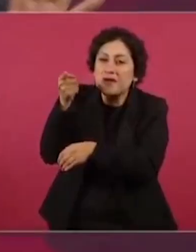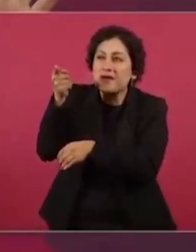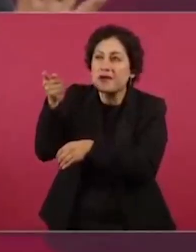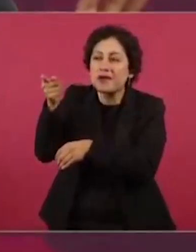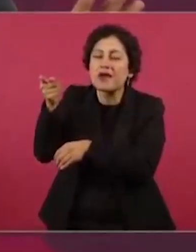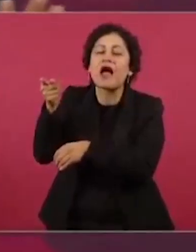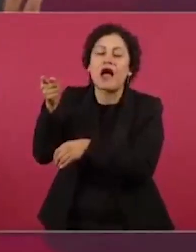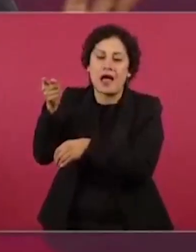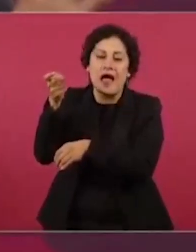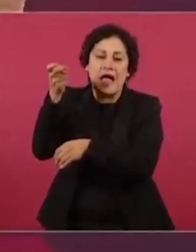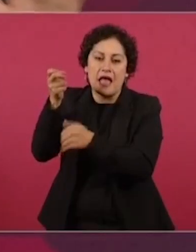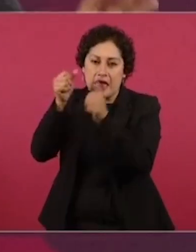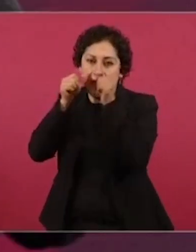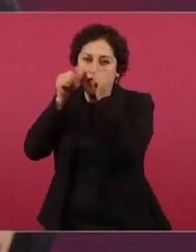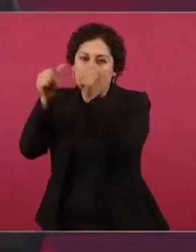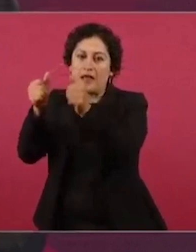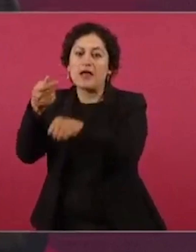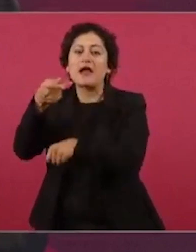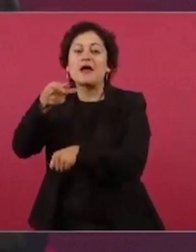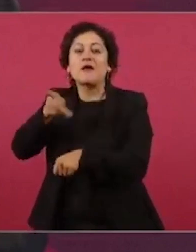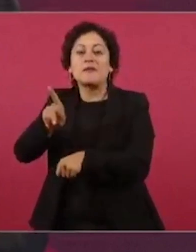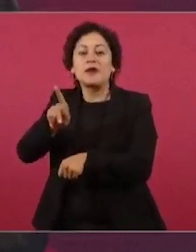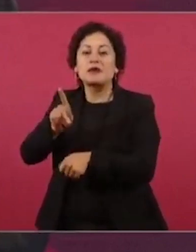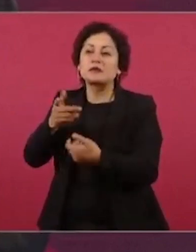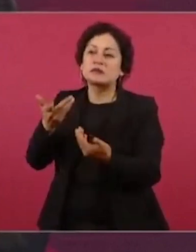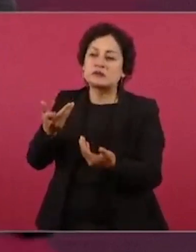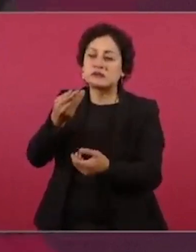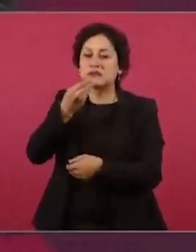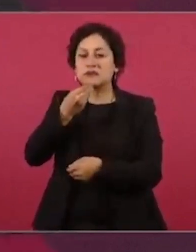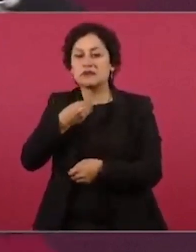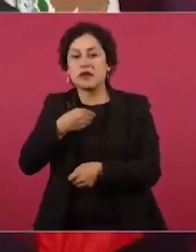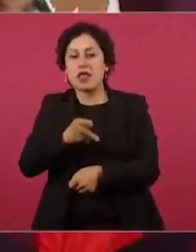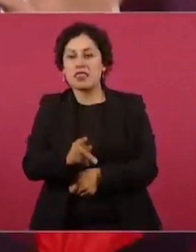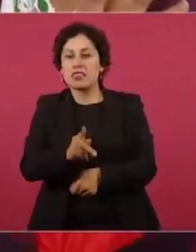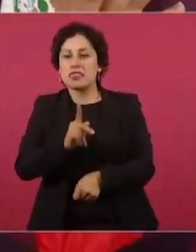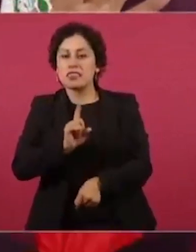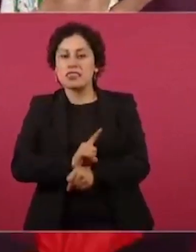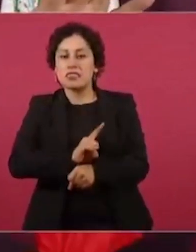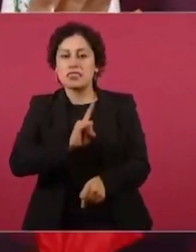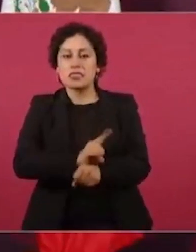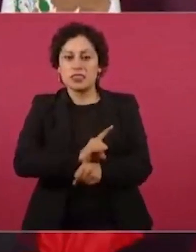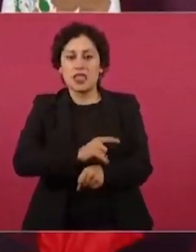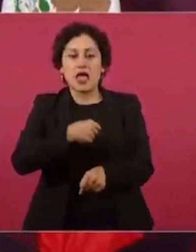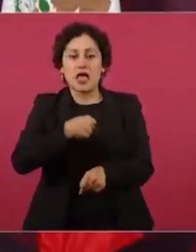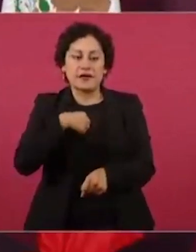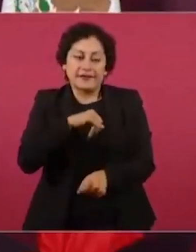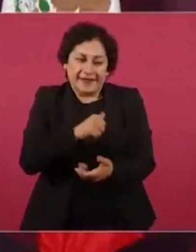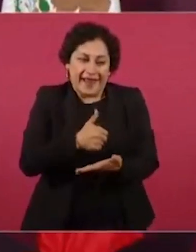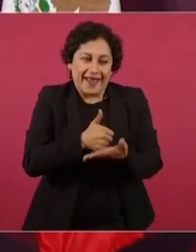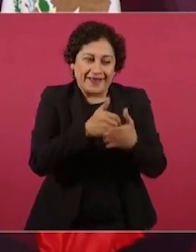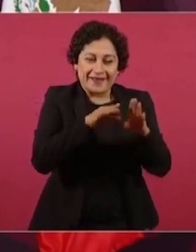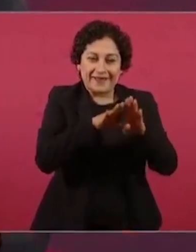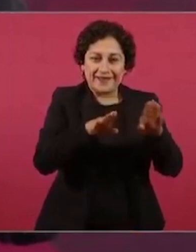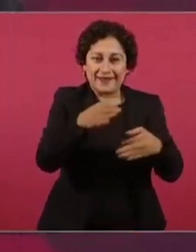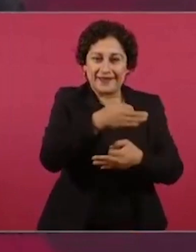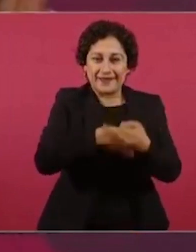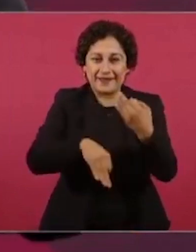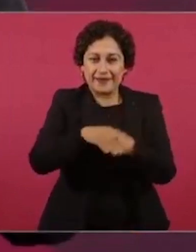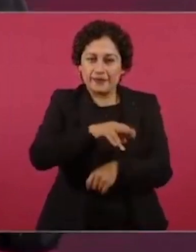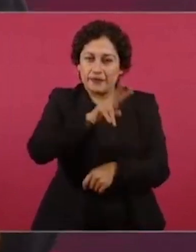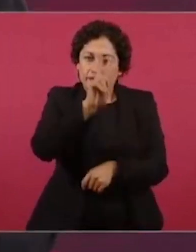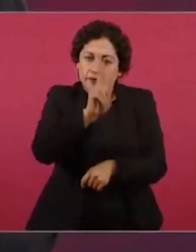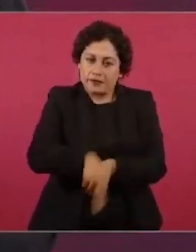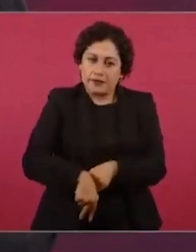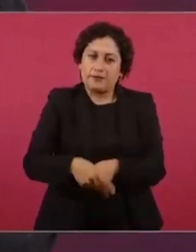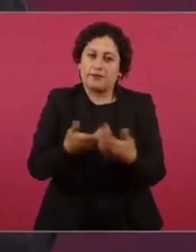simular que había democracia y había una fachada de democracia, al pueblo